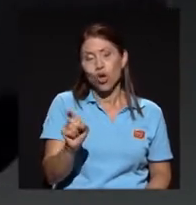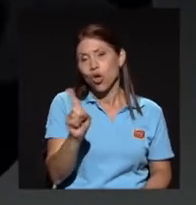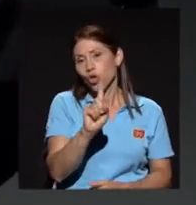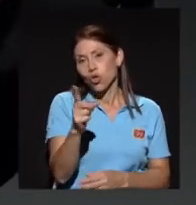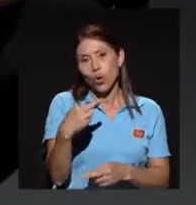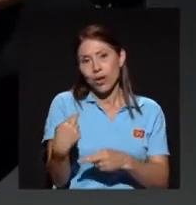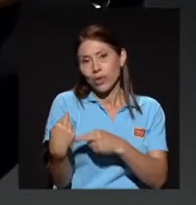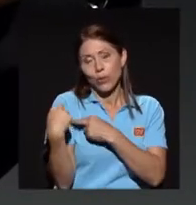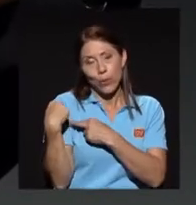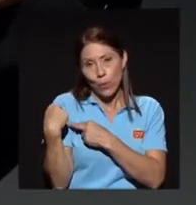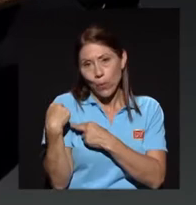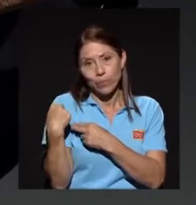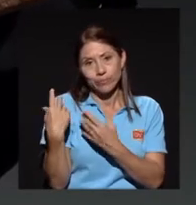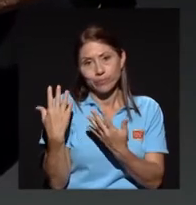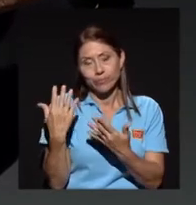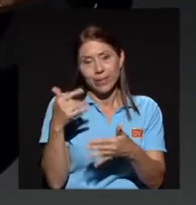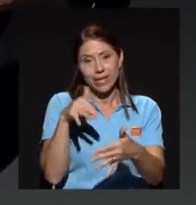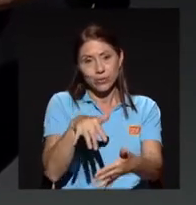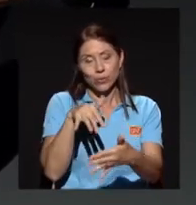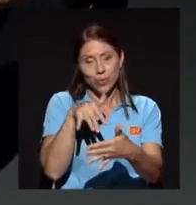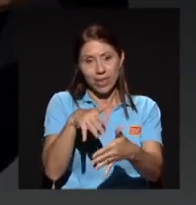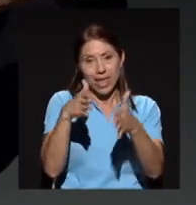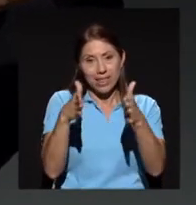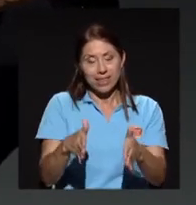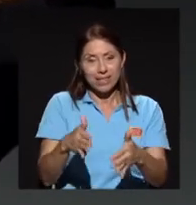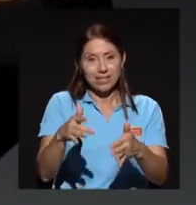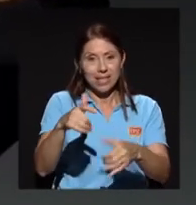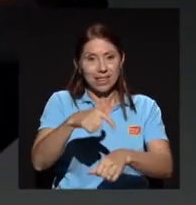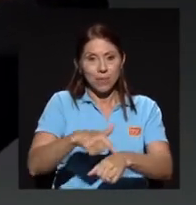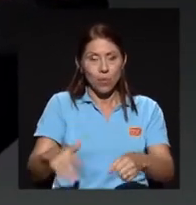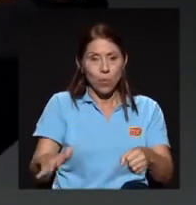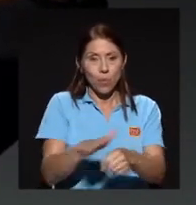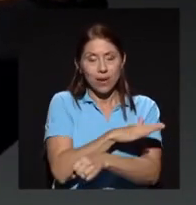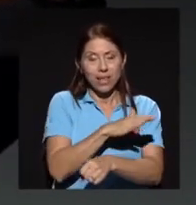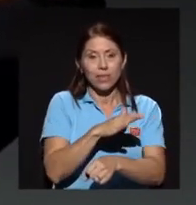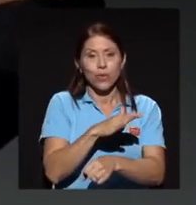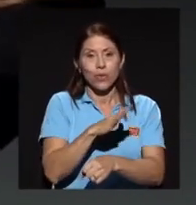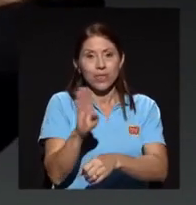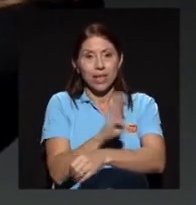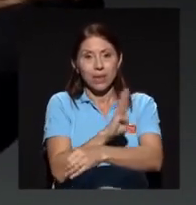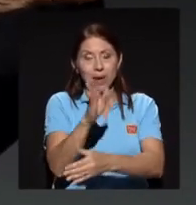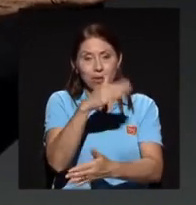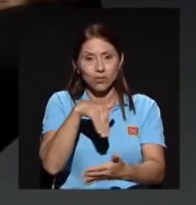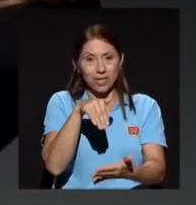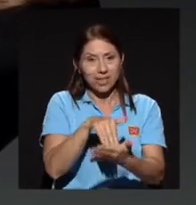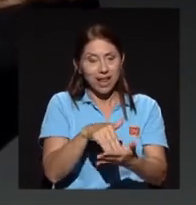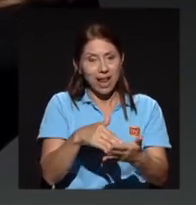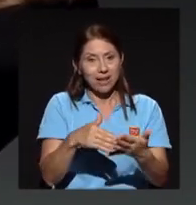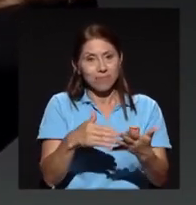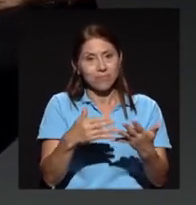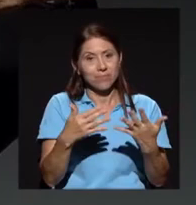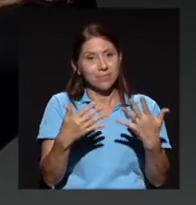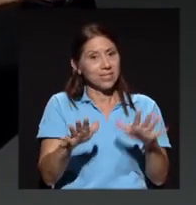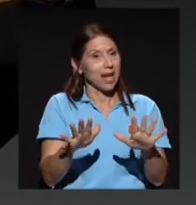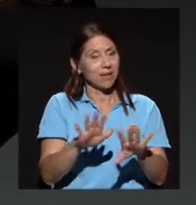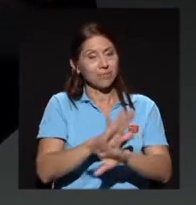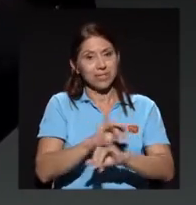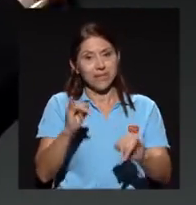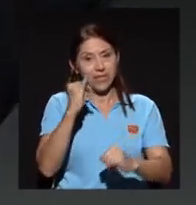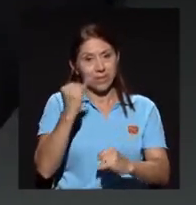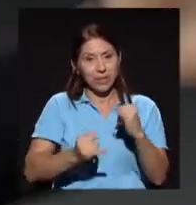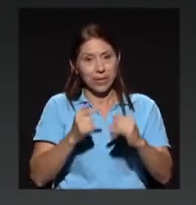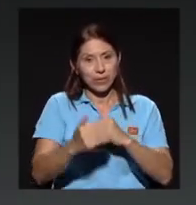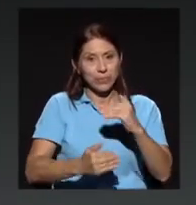los estudiantes del tiempo completo del Banco Central, ya se había agotado ese proceso,